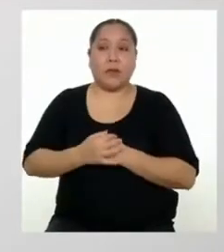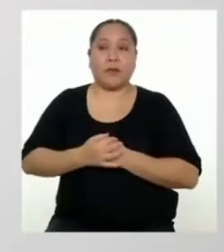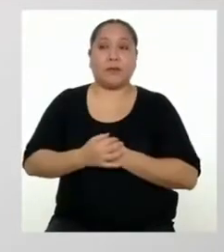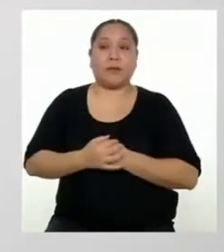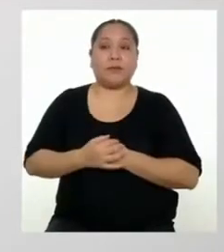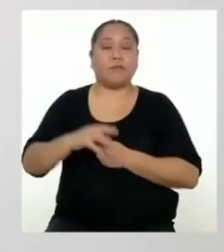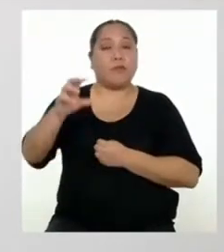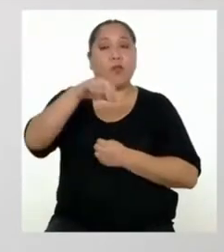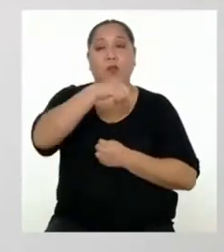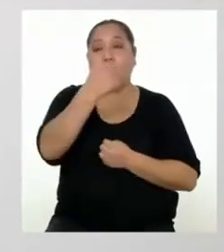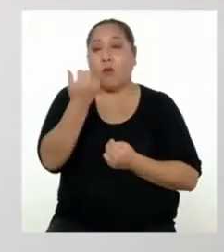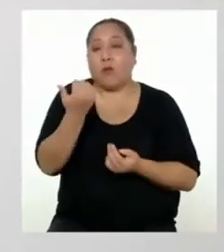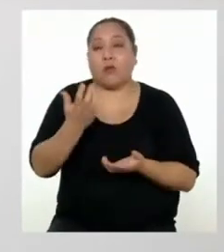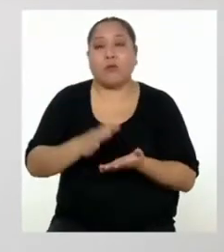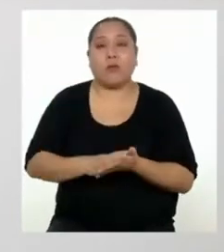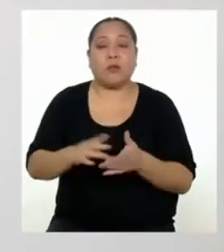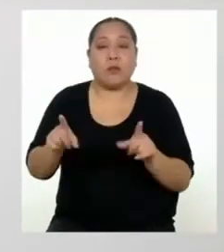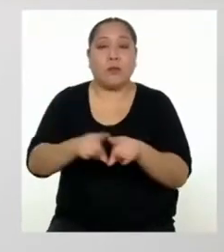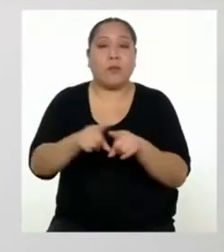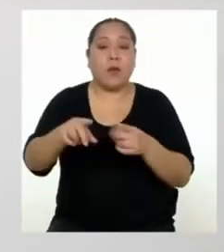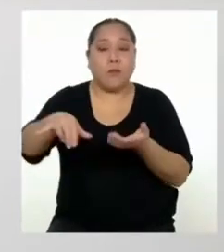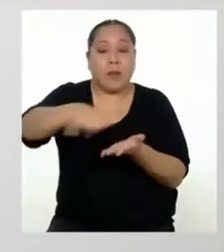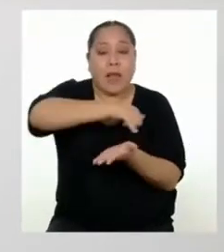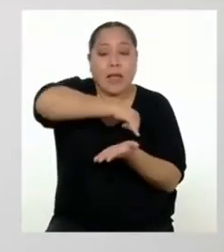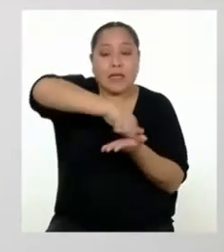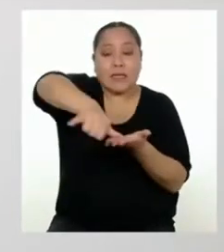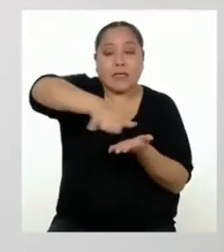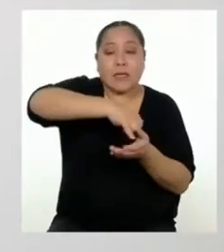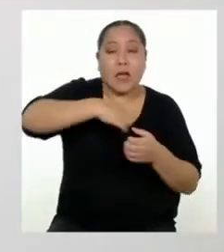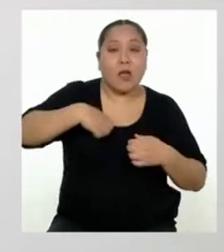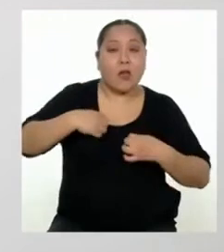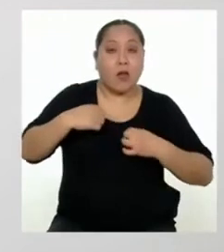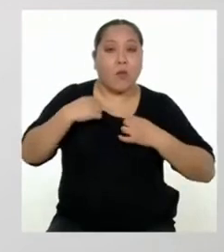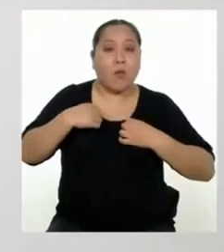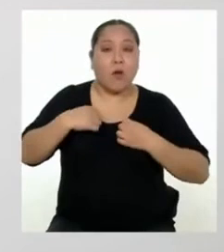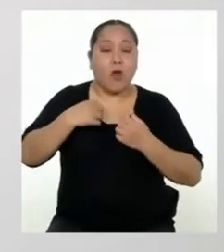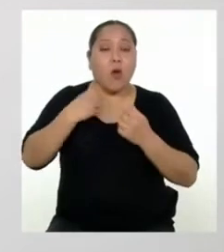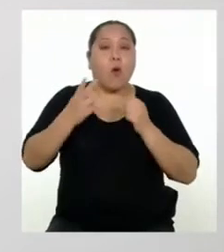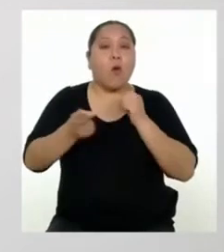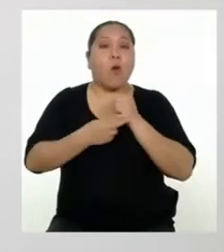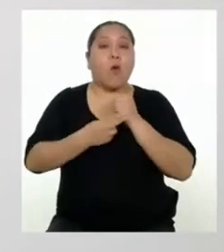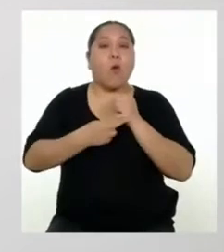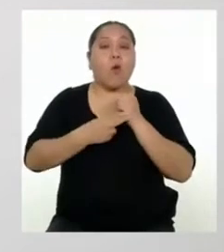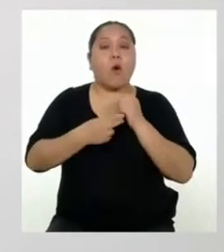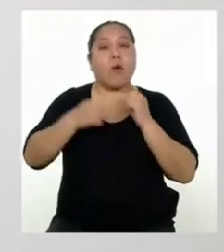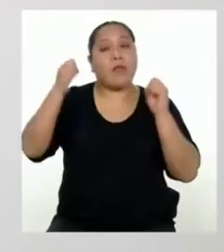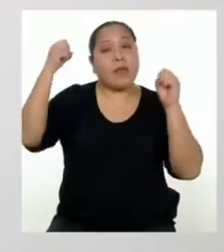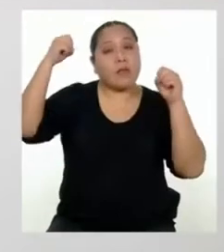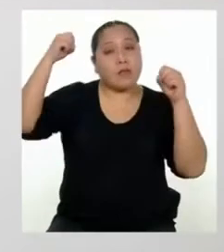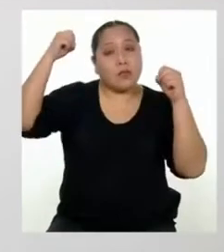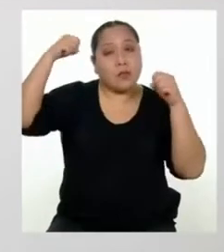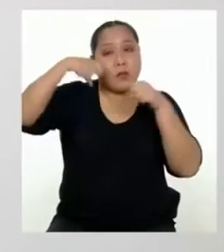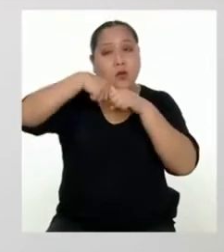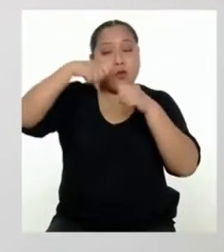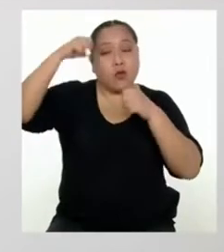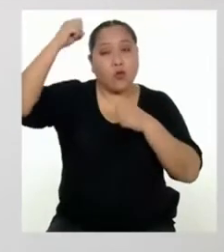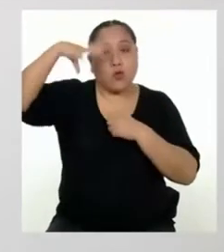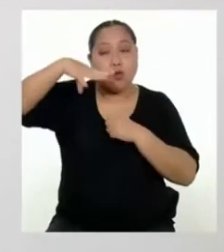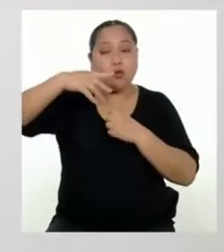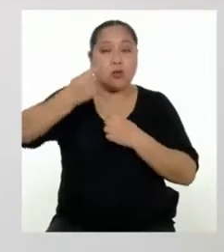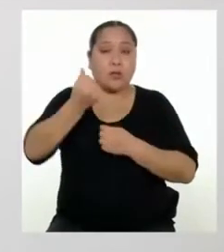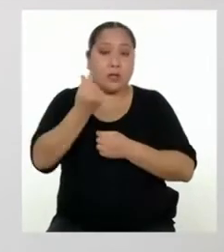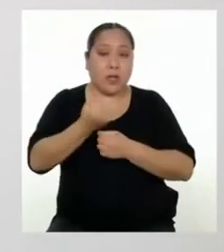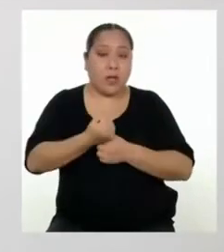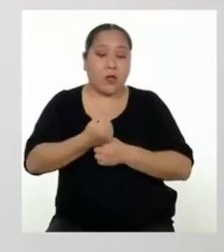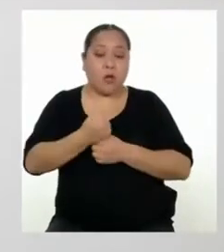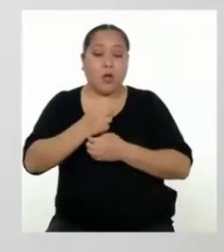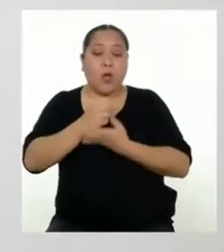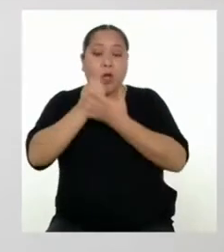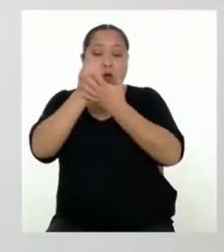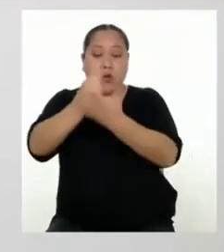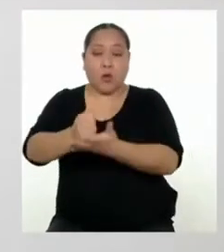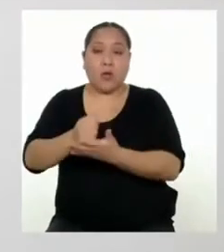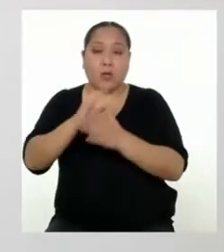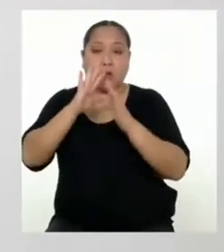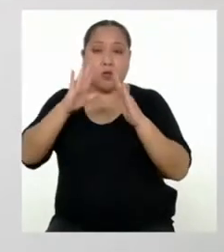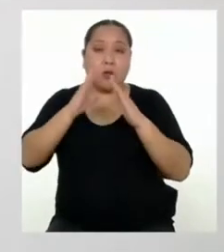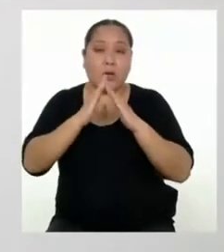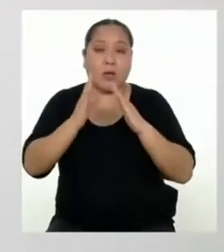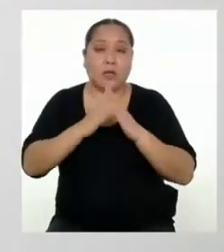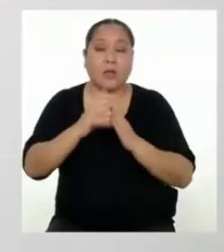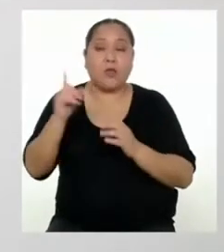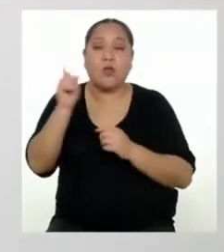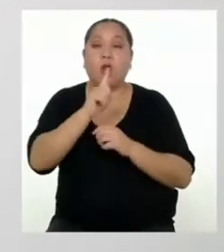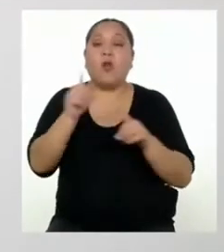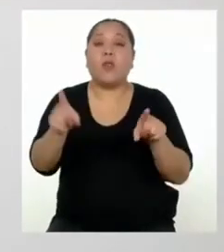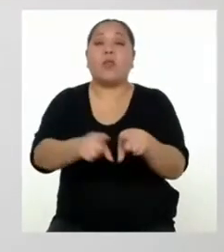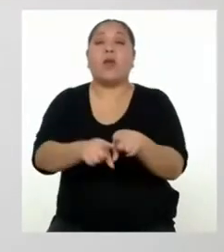Por otro lado, al planchar ropa no solo ahorras luz y dinero y ayudas en casa con los quehaceres, sino que